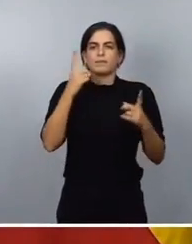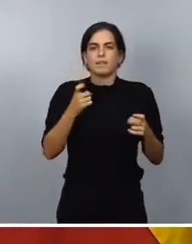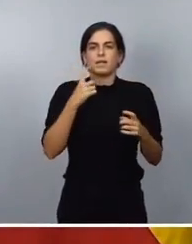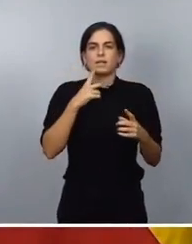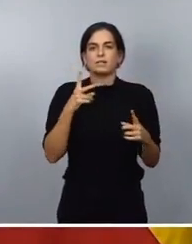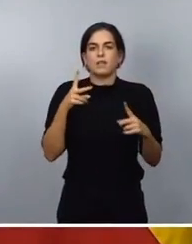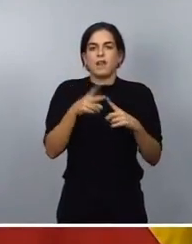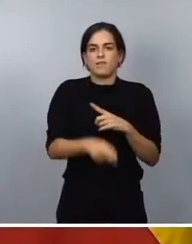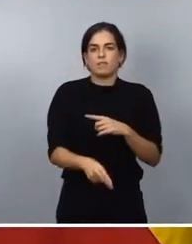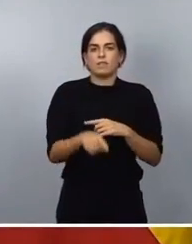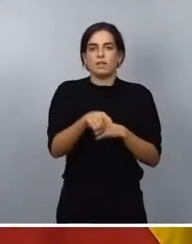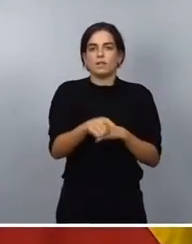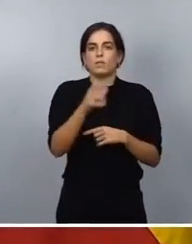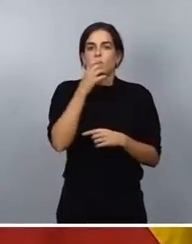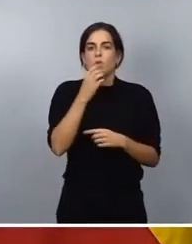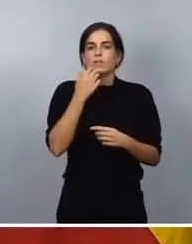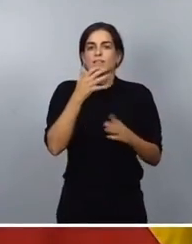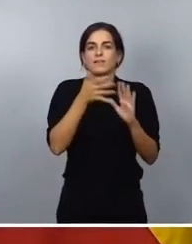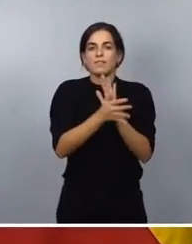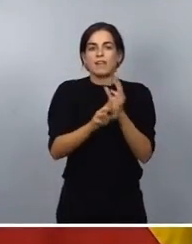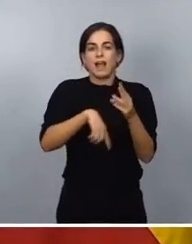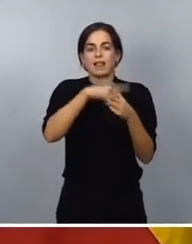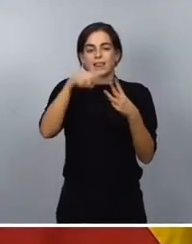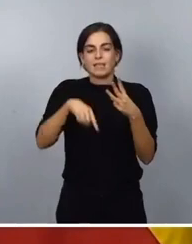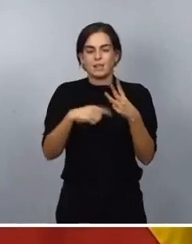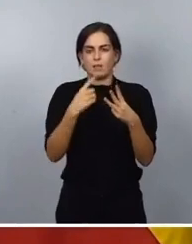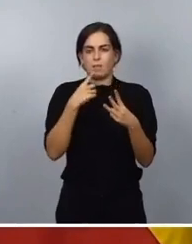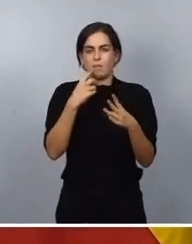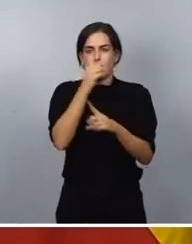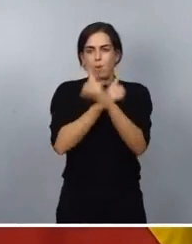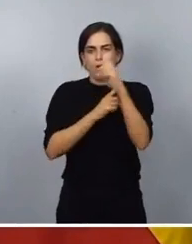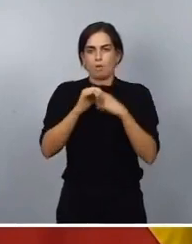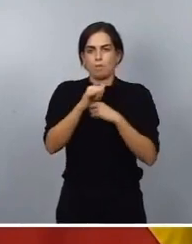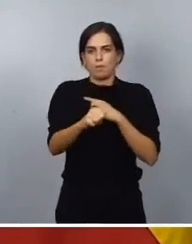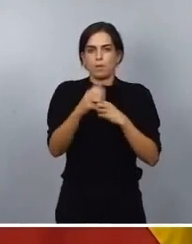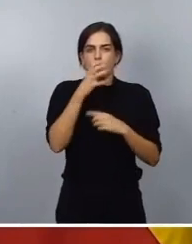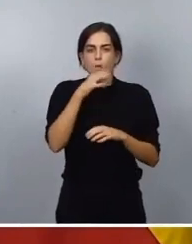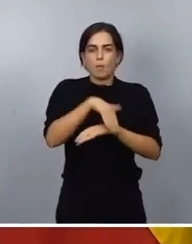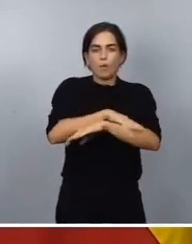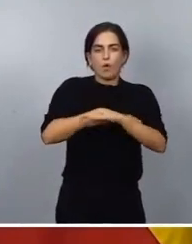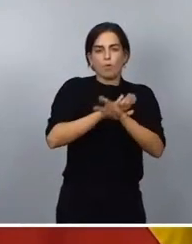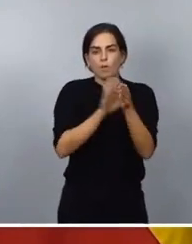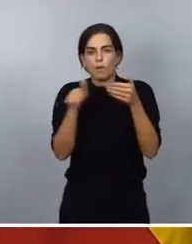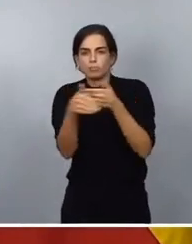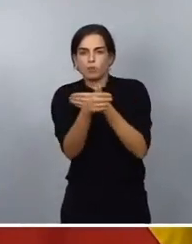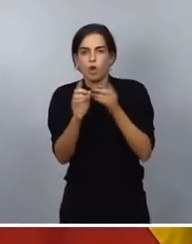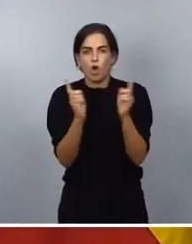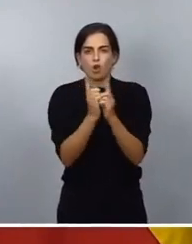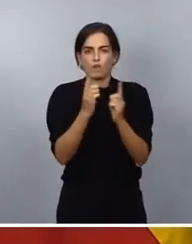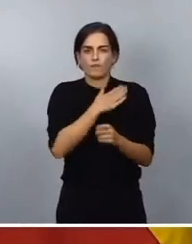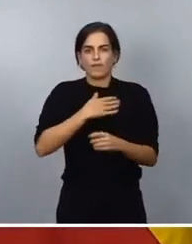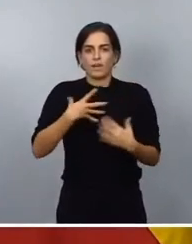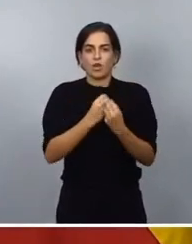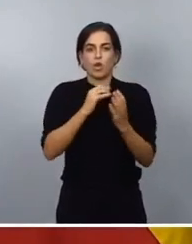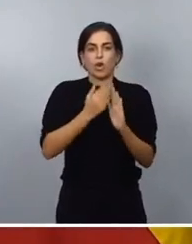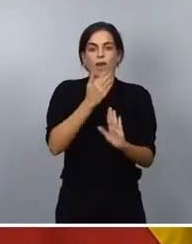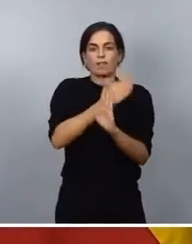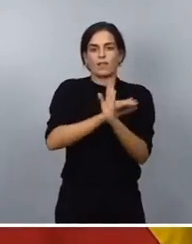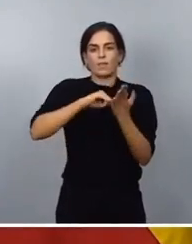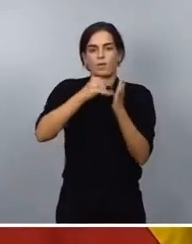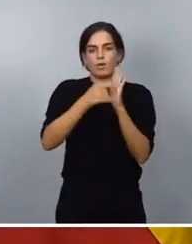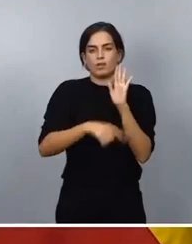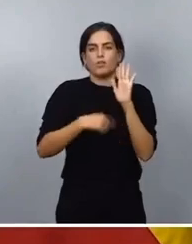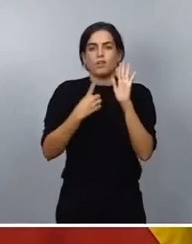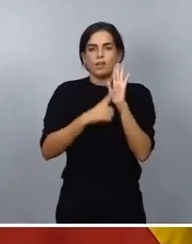problema que el gobierno quiere atajar a través de este proyecto de ley y de todas las acciones sociales